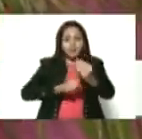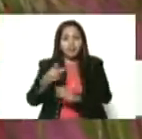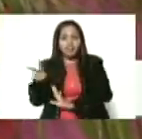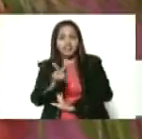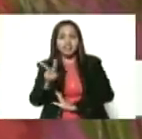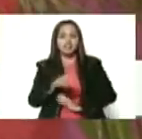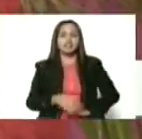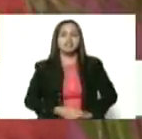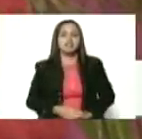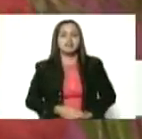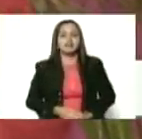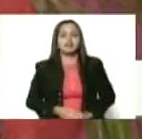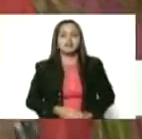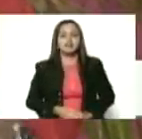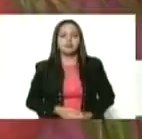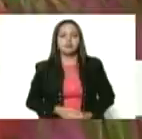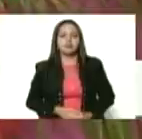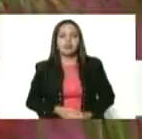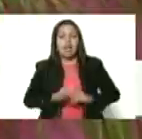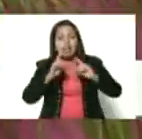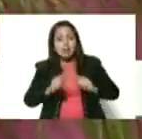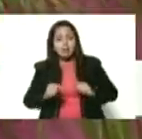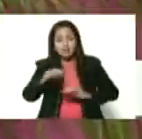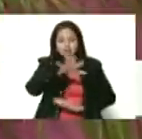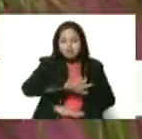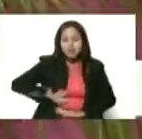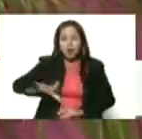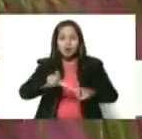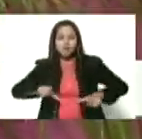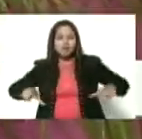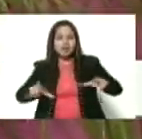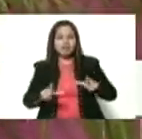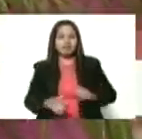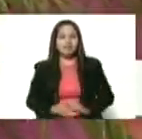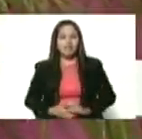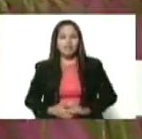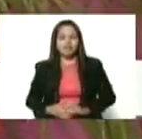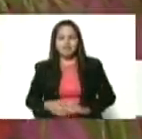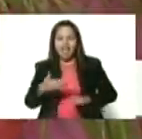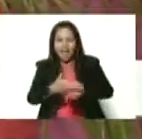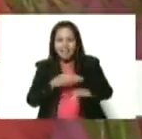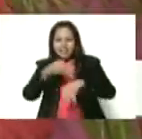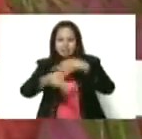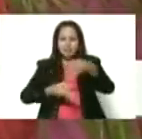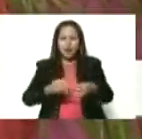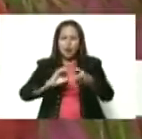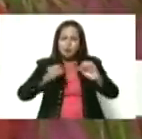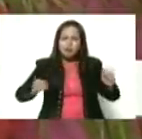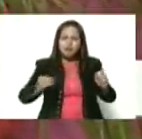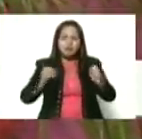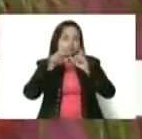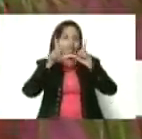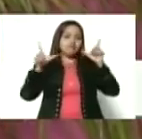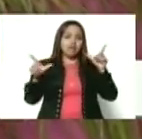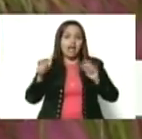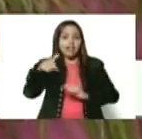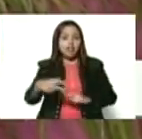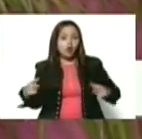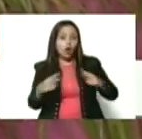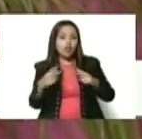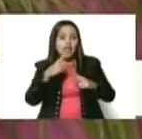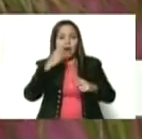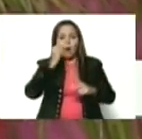y sin duda alguna, bueno, están en todos los lugares, creo que usted ha dicho una frase impresionante, yo creo que aquí se conocían como